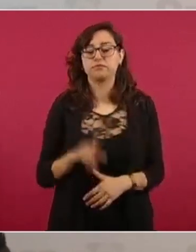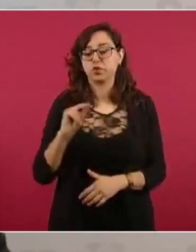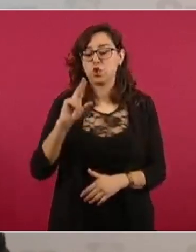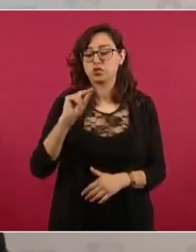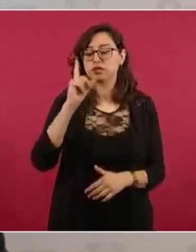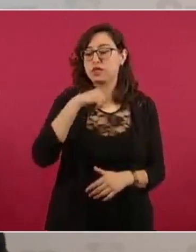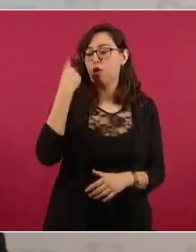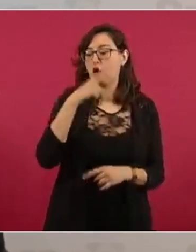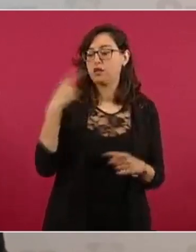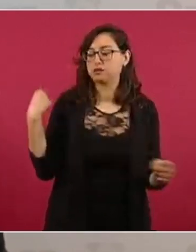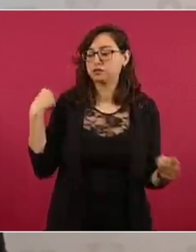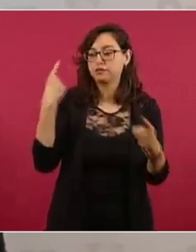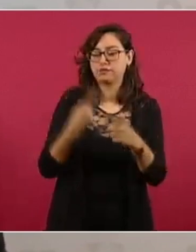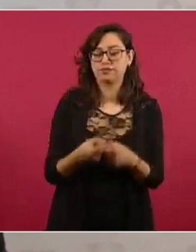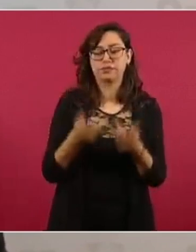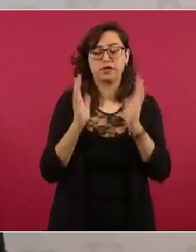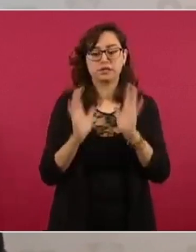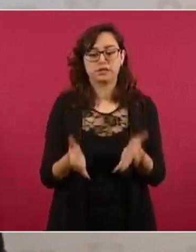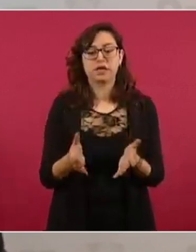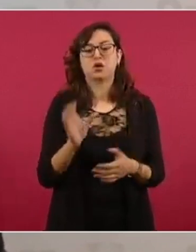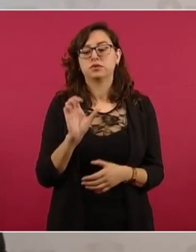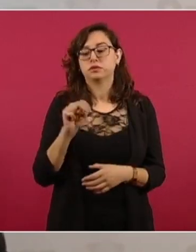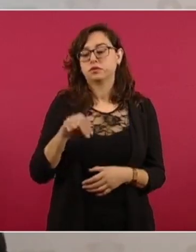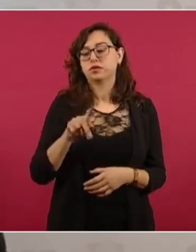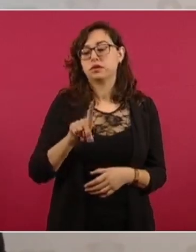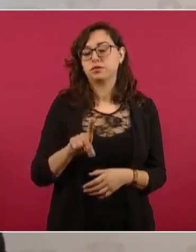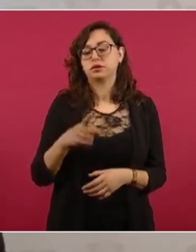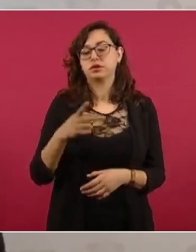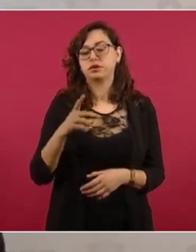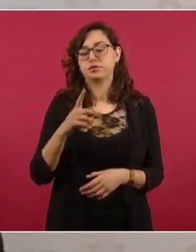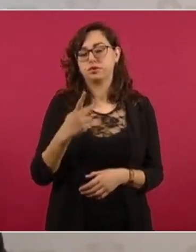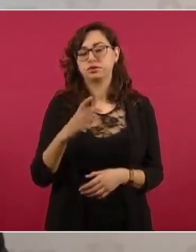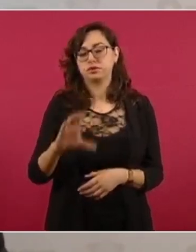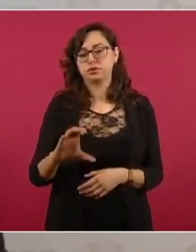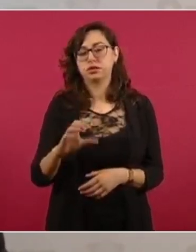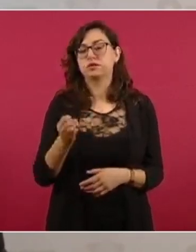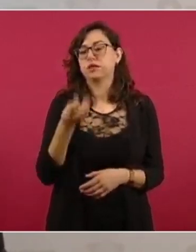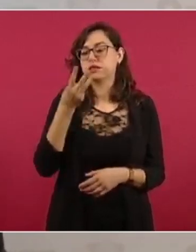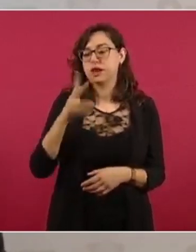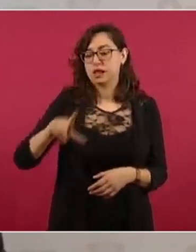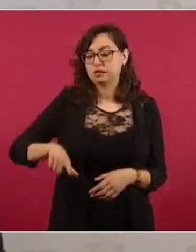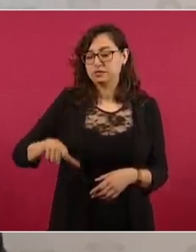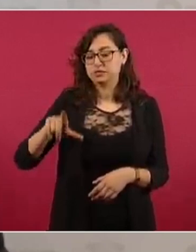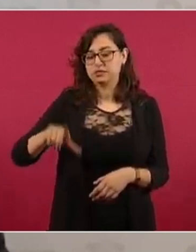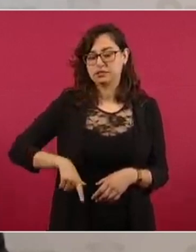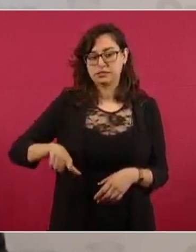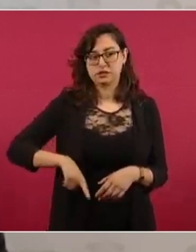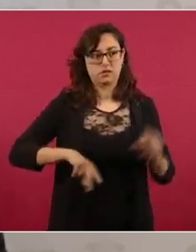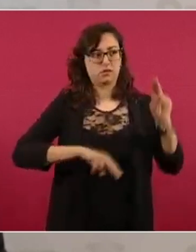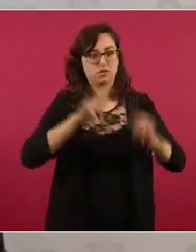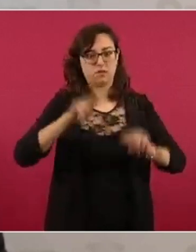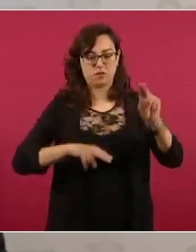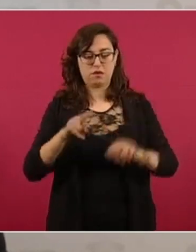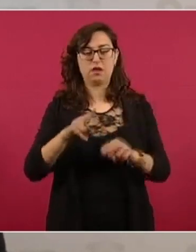se estableció la Comisión de Protección Civil con los tres niveles de gobierno, por supuesto con la Defensa Nacional, la